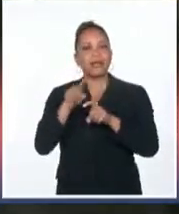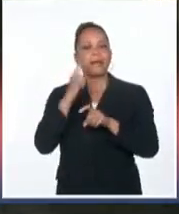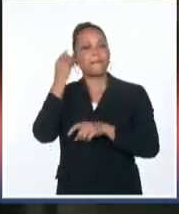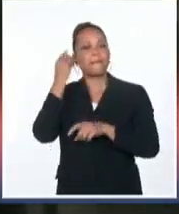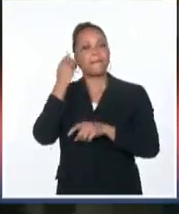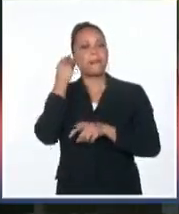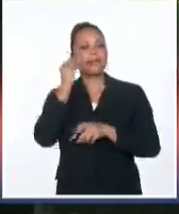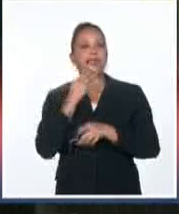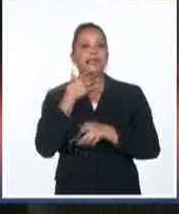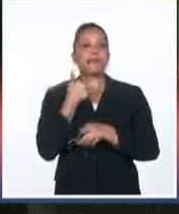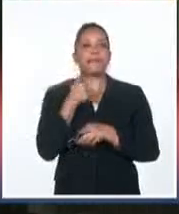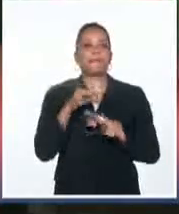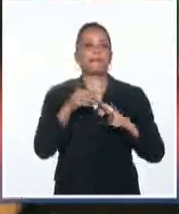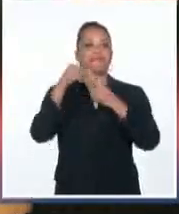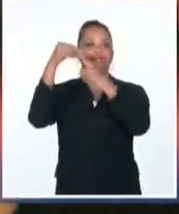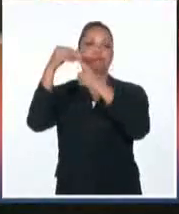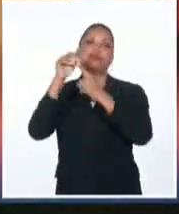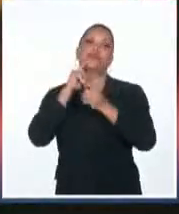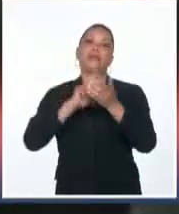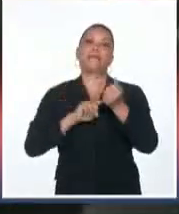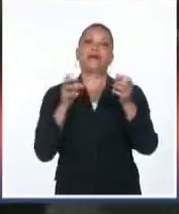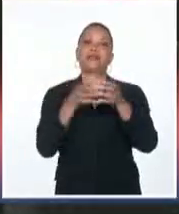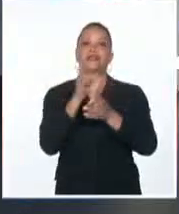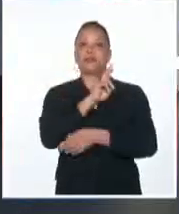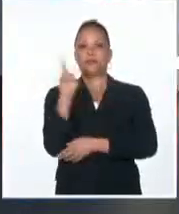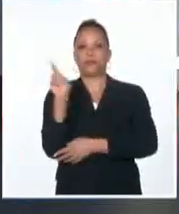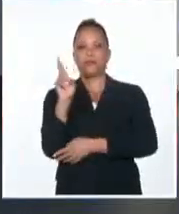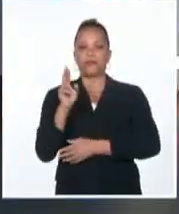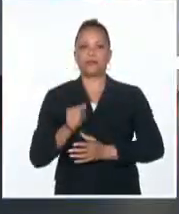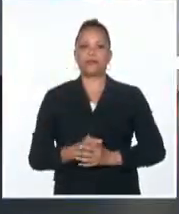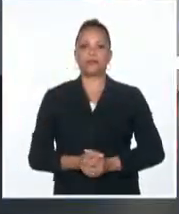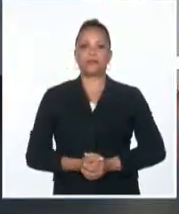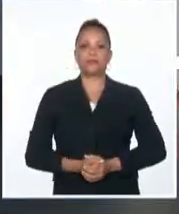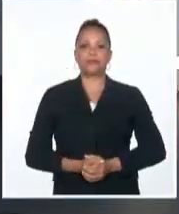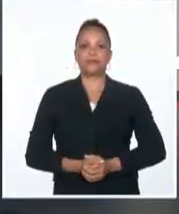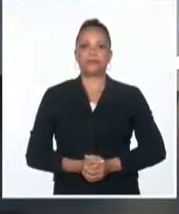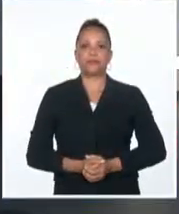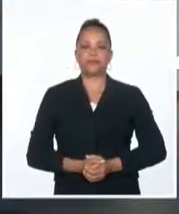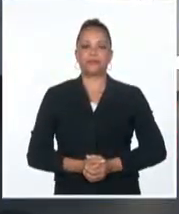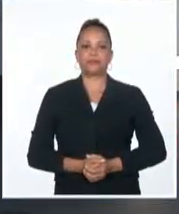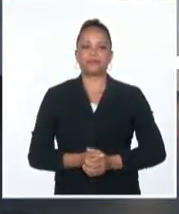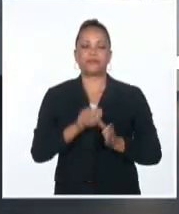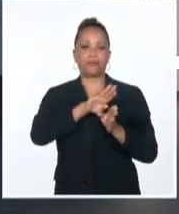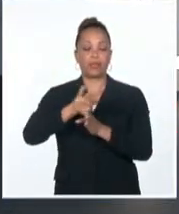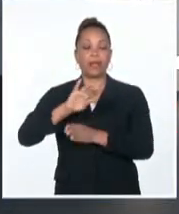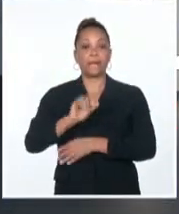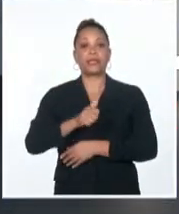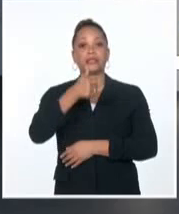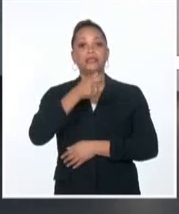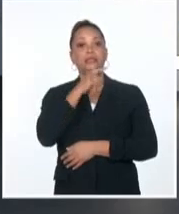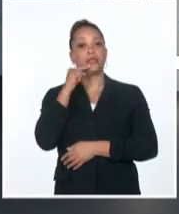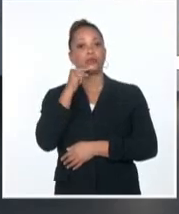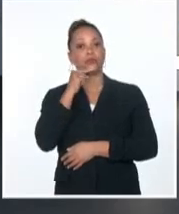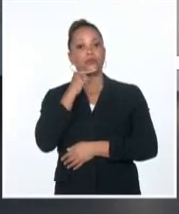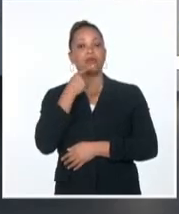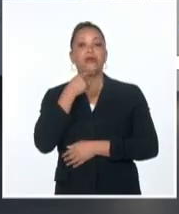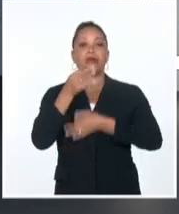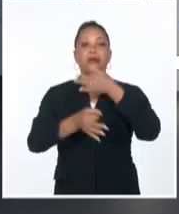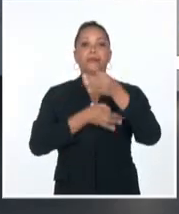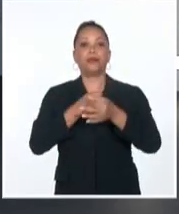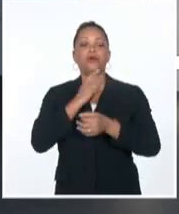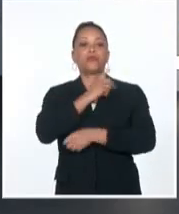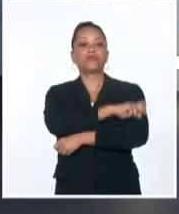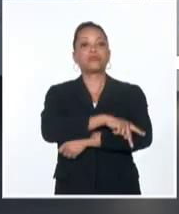El presidente de Rusia, Vladimir Putin, catalogó a Ucrania como una